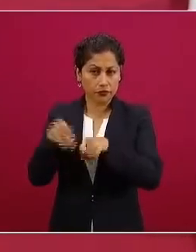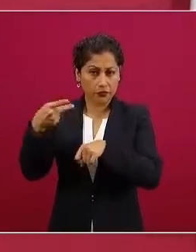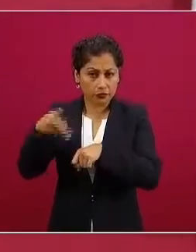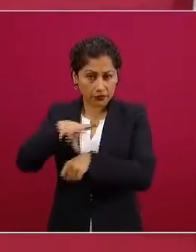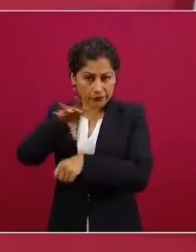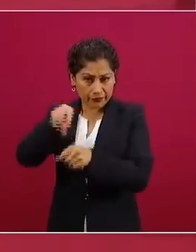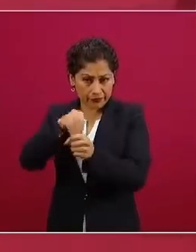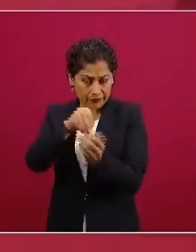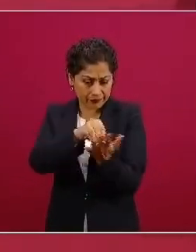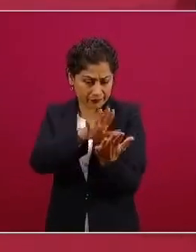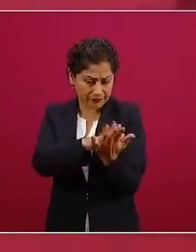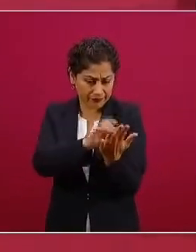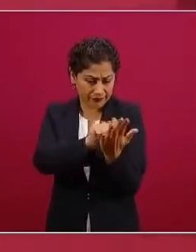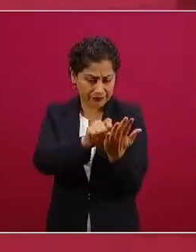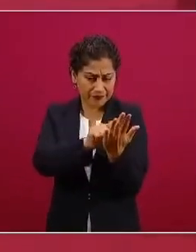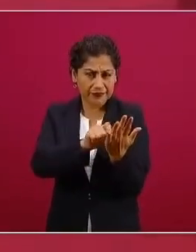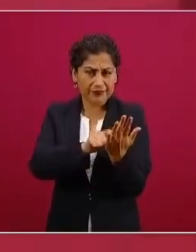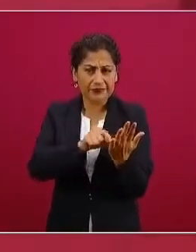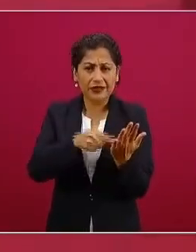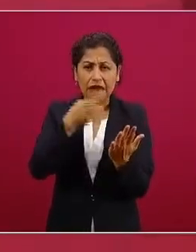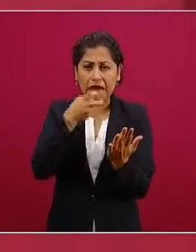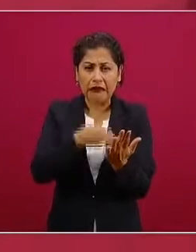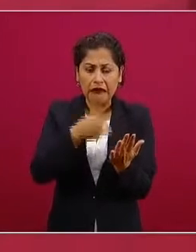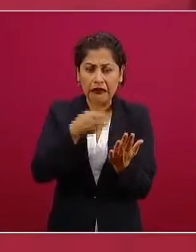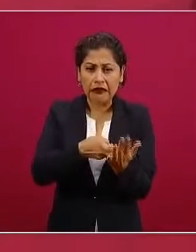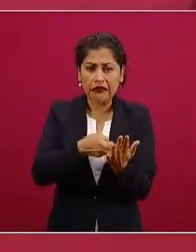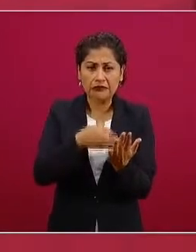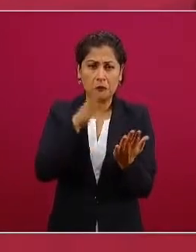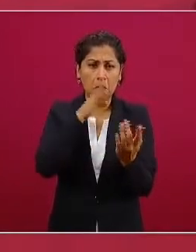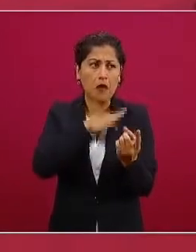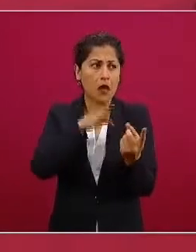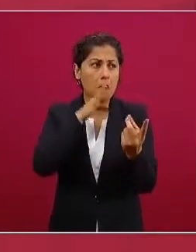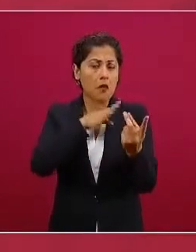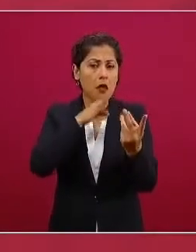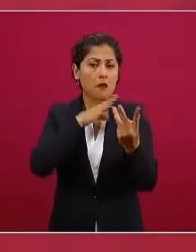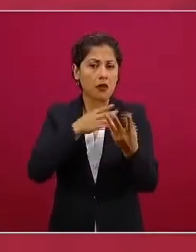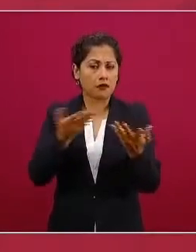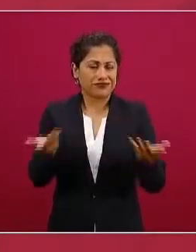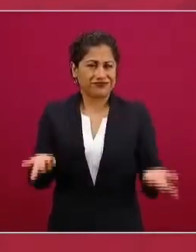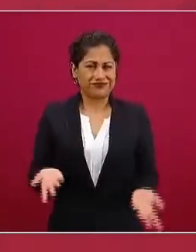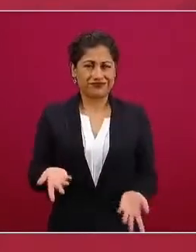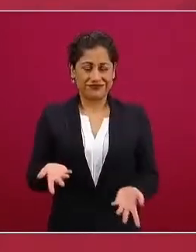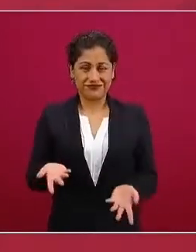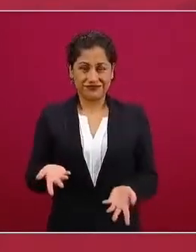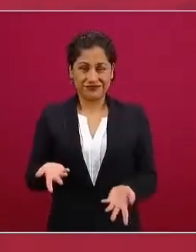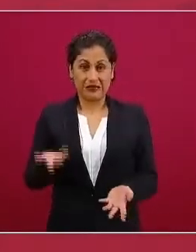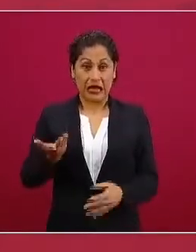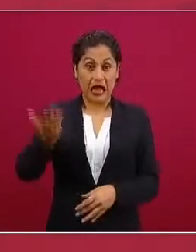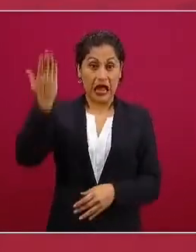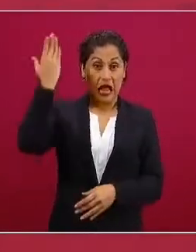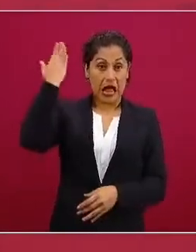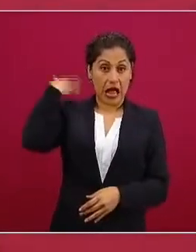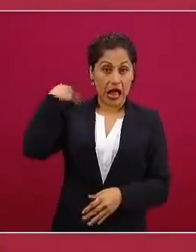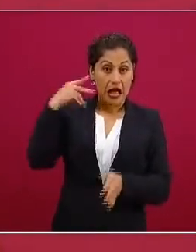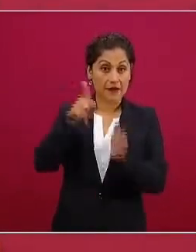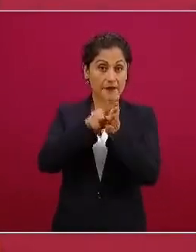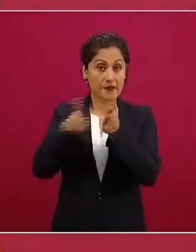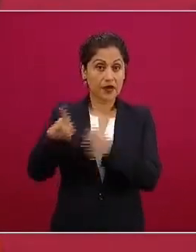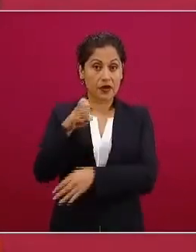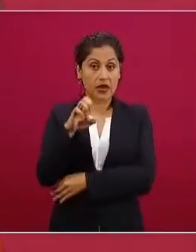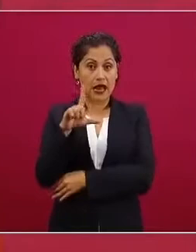antes en el universal se presumía de que este